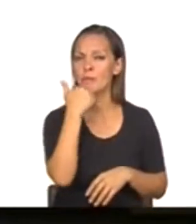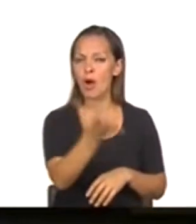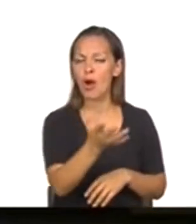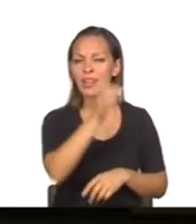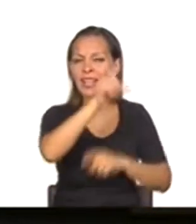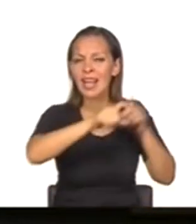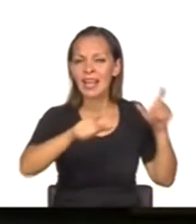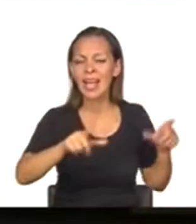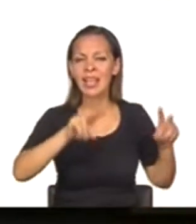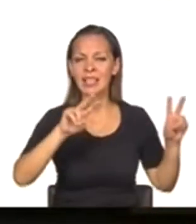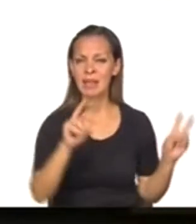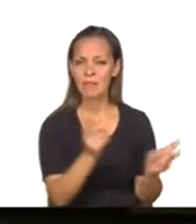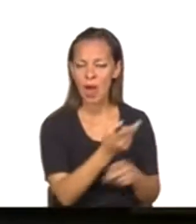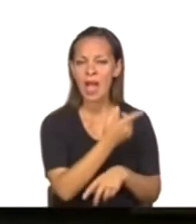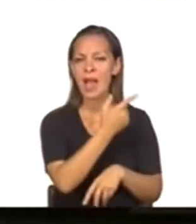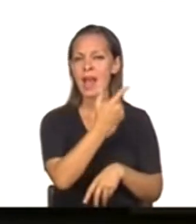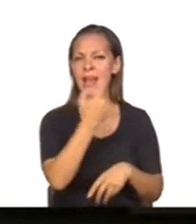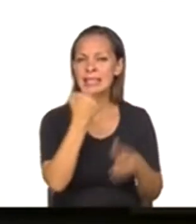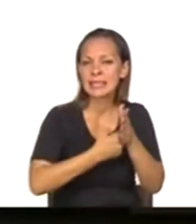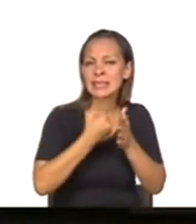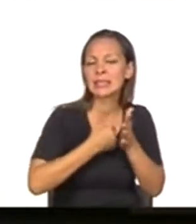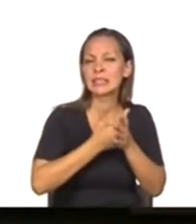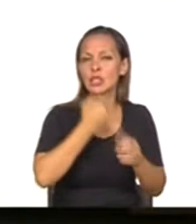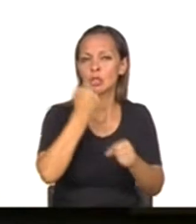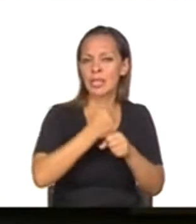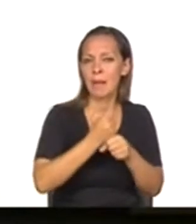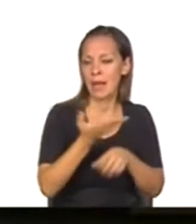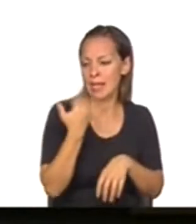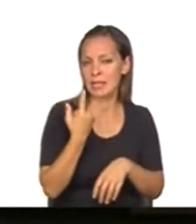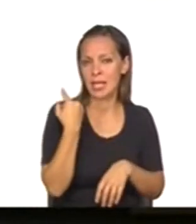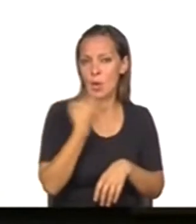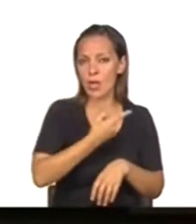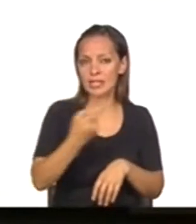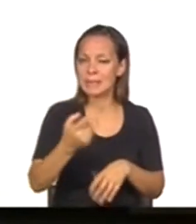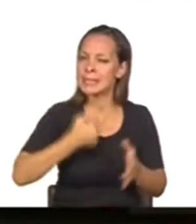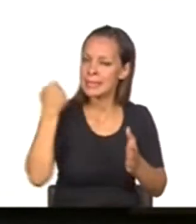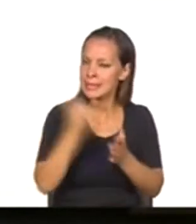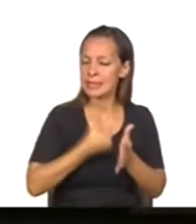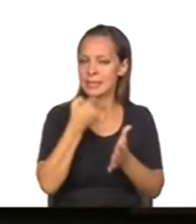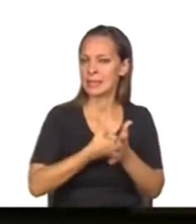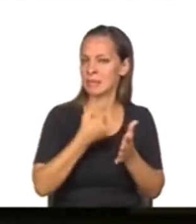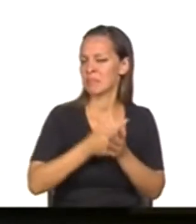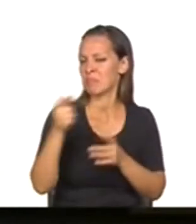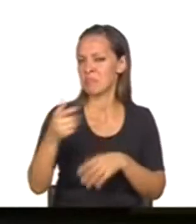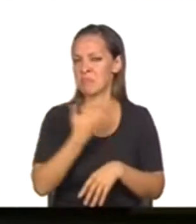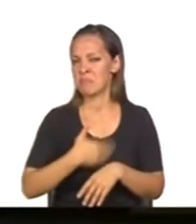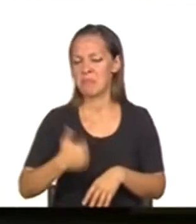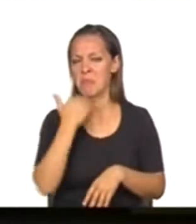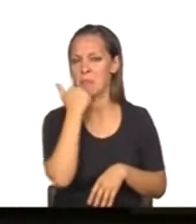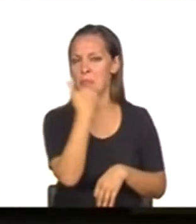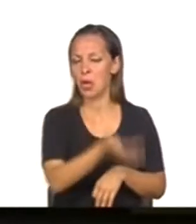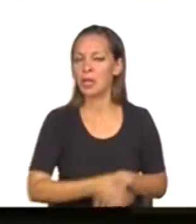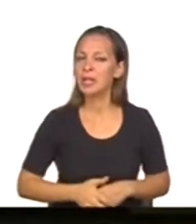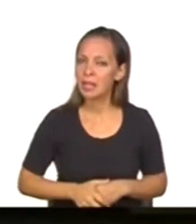y la lágrima del pueblo argentino que hace más de una semana lo venimos viviendo en la plaza de los dos